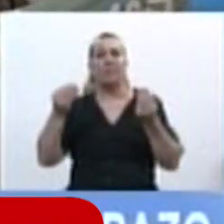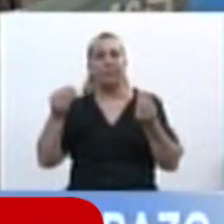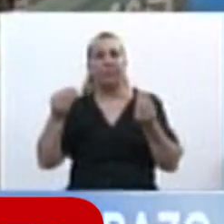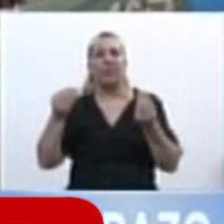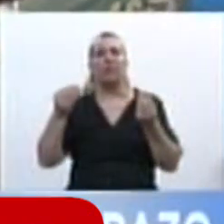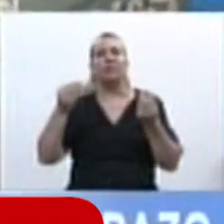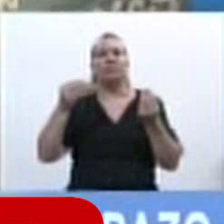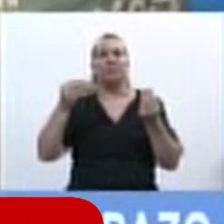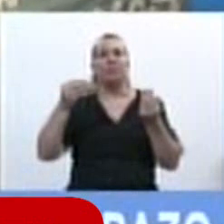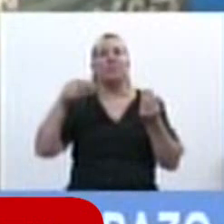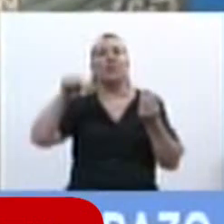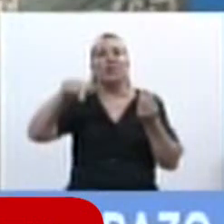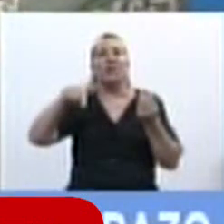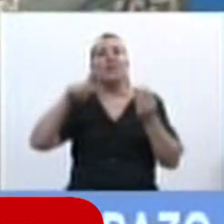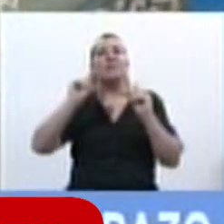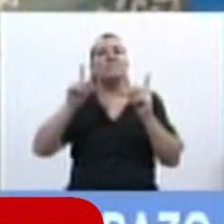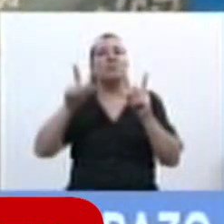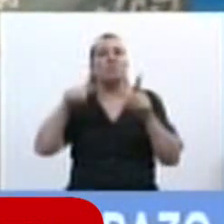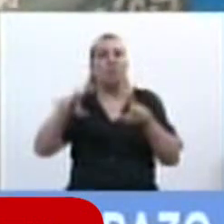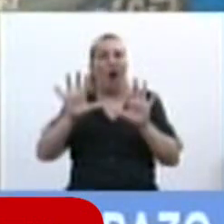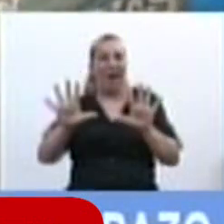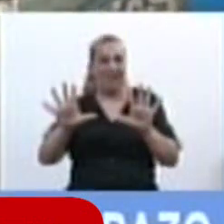Y entonces, esto es lo que está sucediendo.